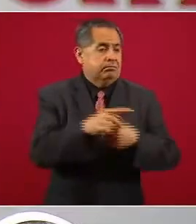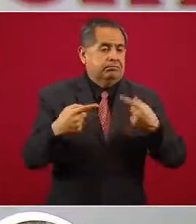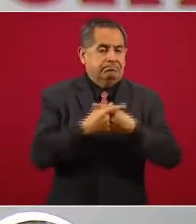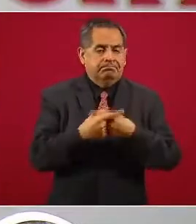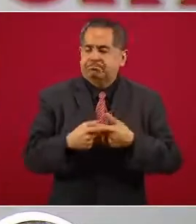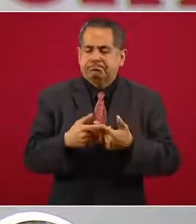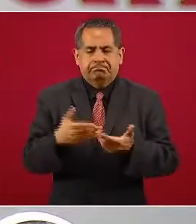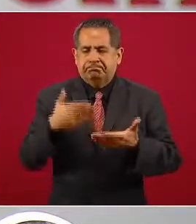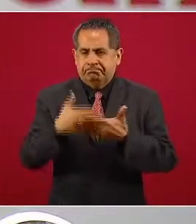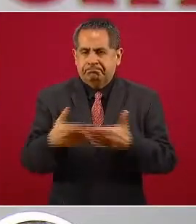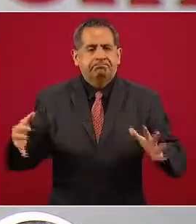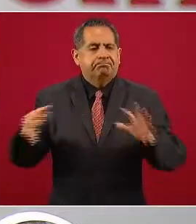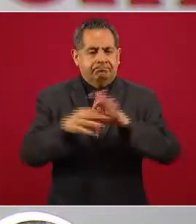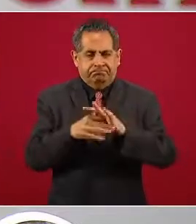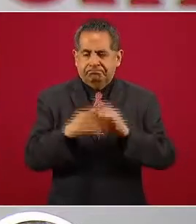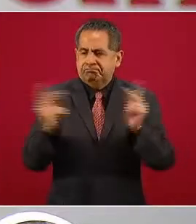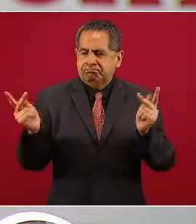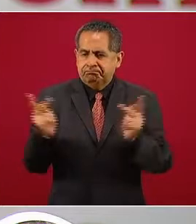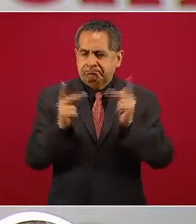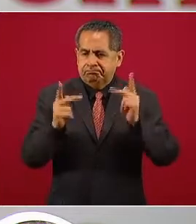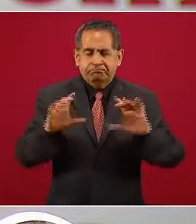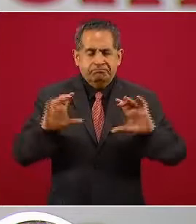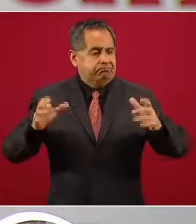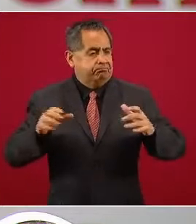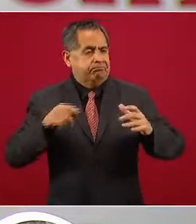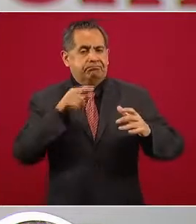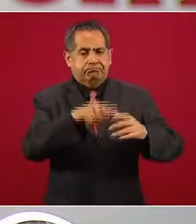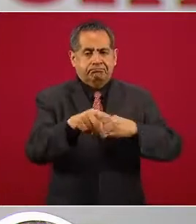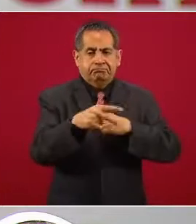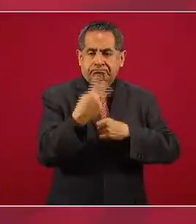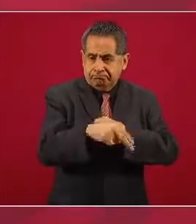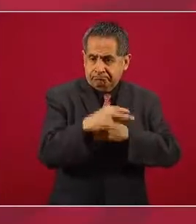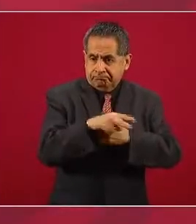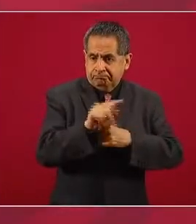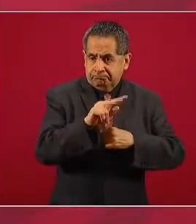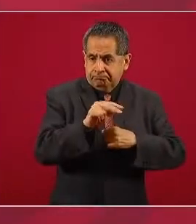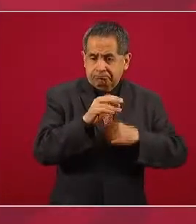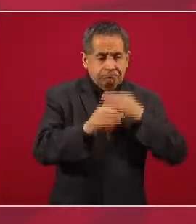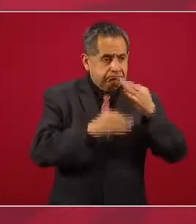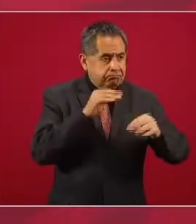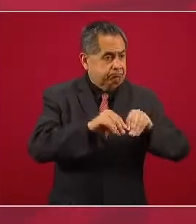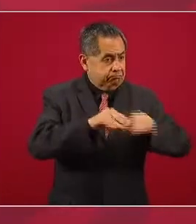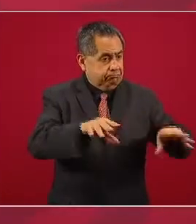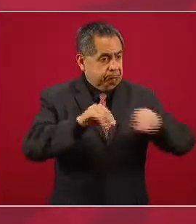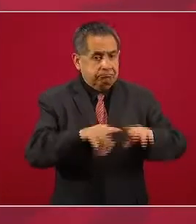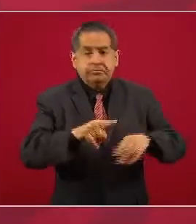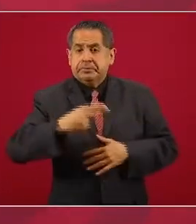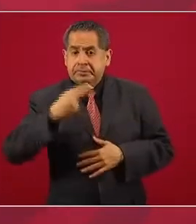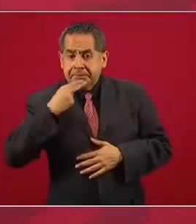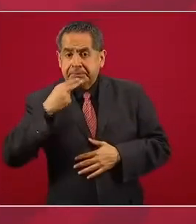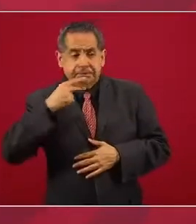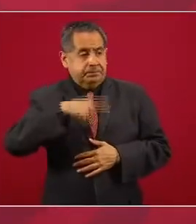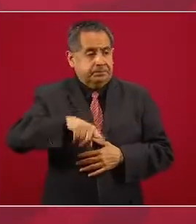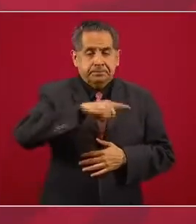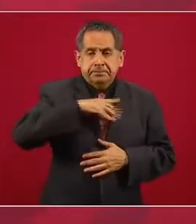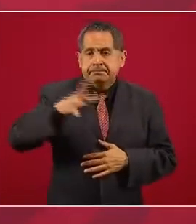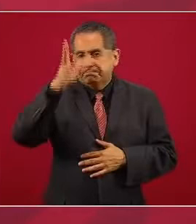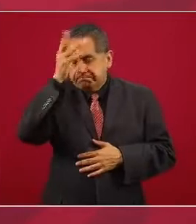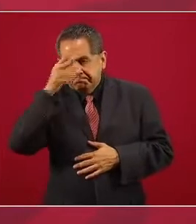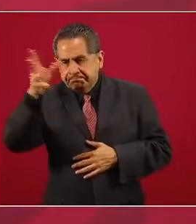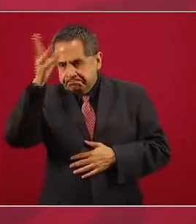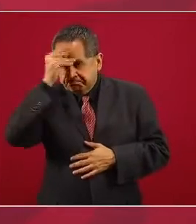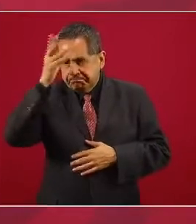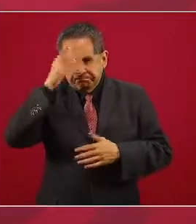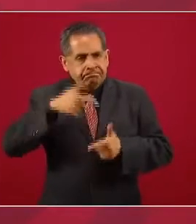Hoy vemos cómo la televisión va a permitir que nuestras niñas y niños sigan aprendiendo.